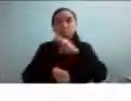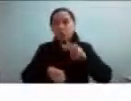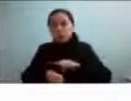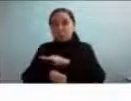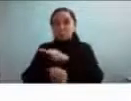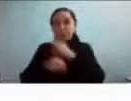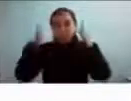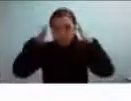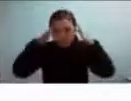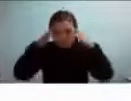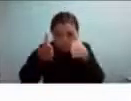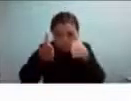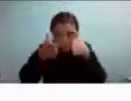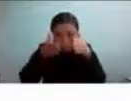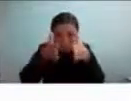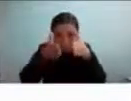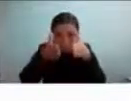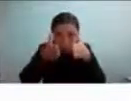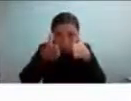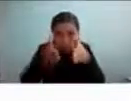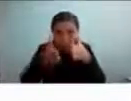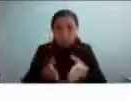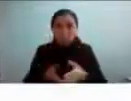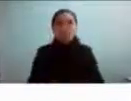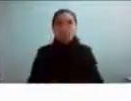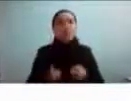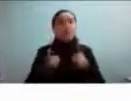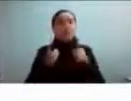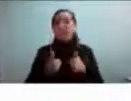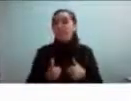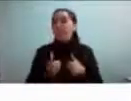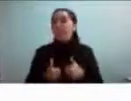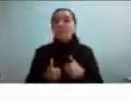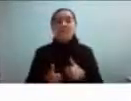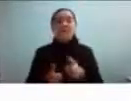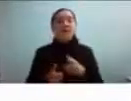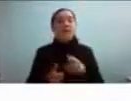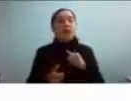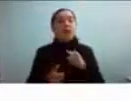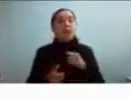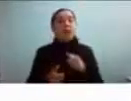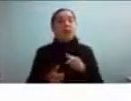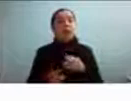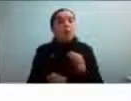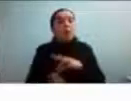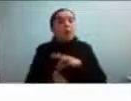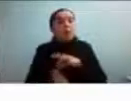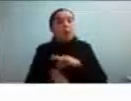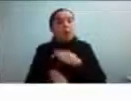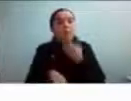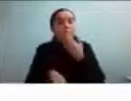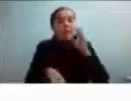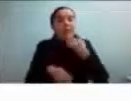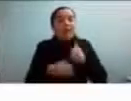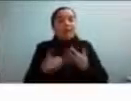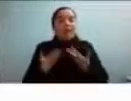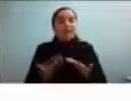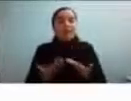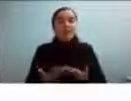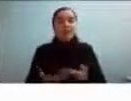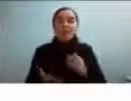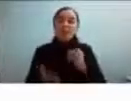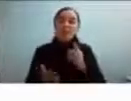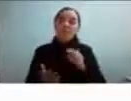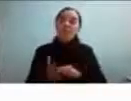eso. Lo pasaba muy bien y me daba cuenta de que era algo como terapéutico para mí. El único problema estaba cuando me